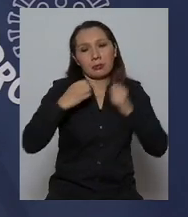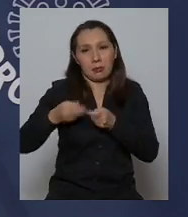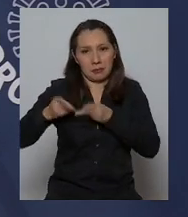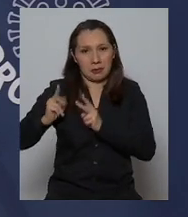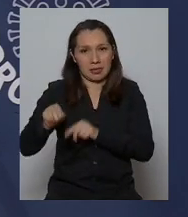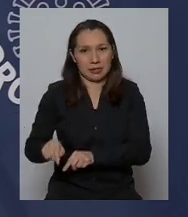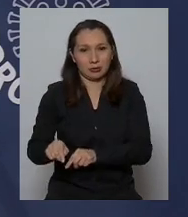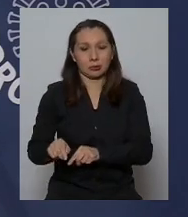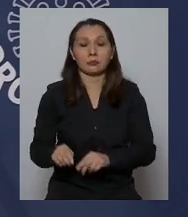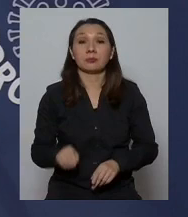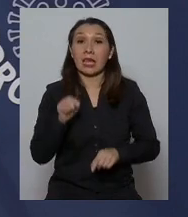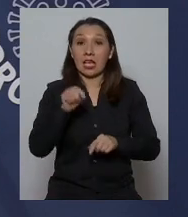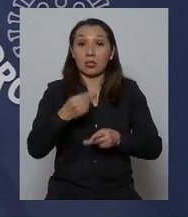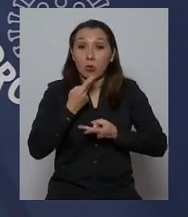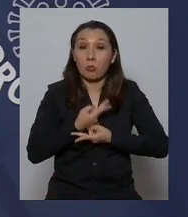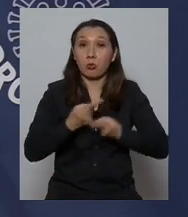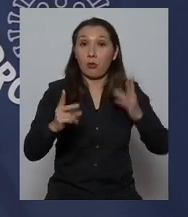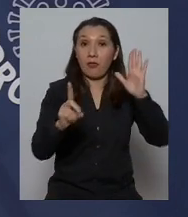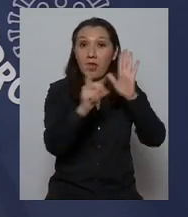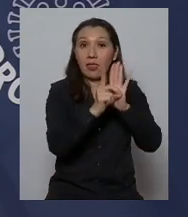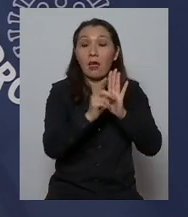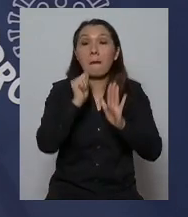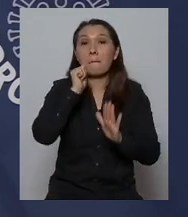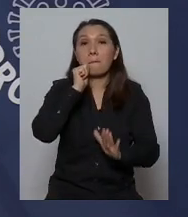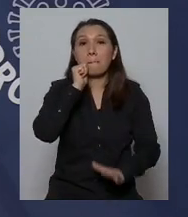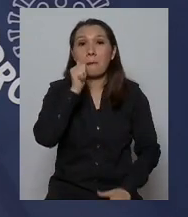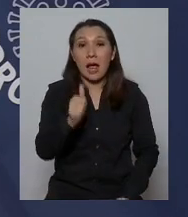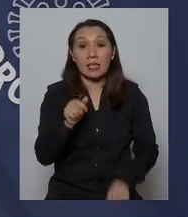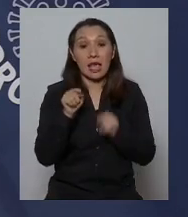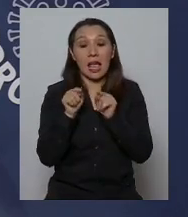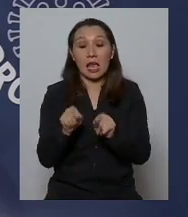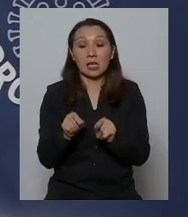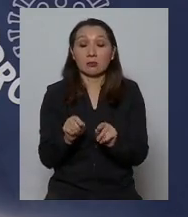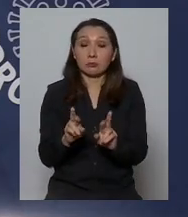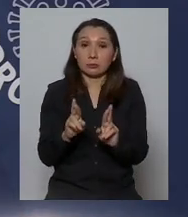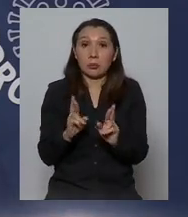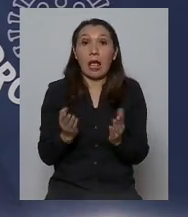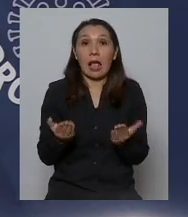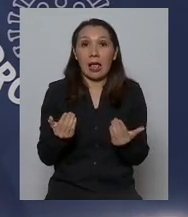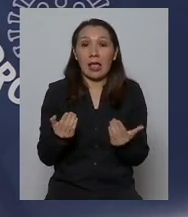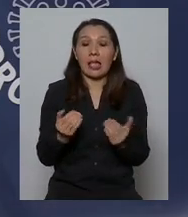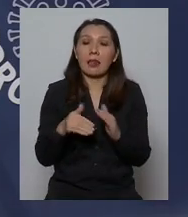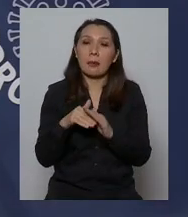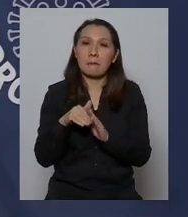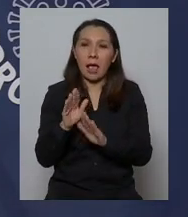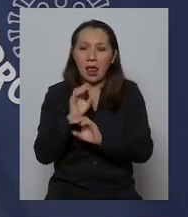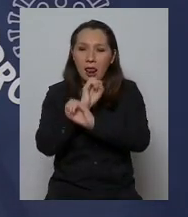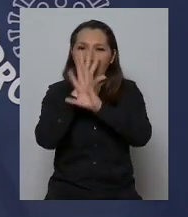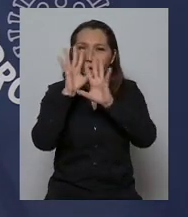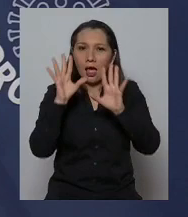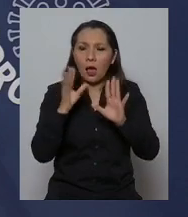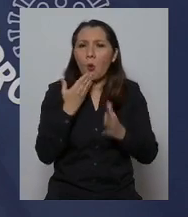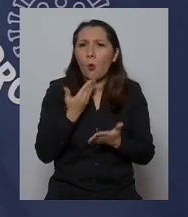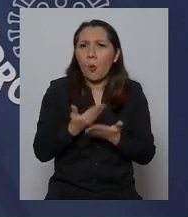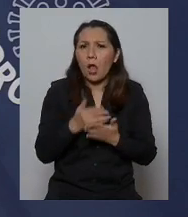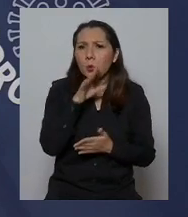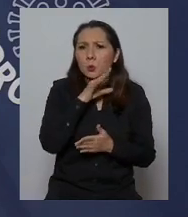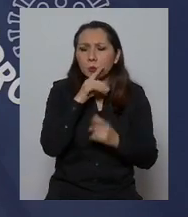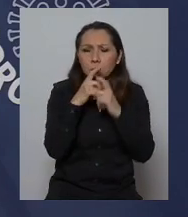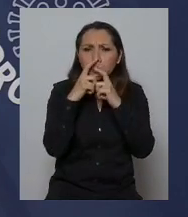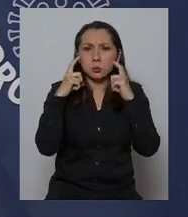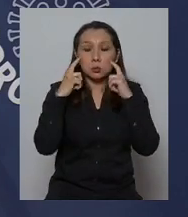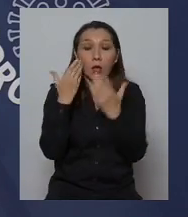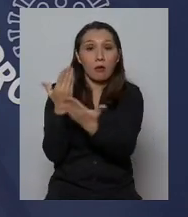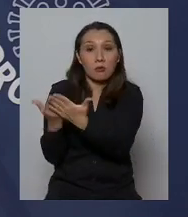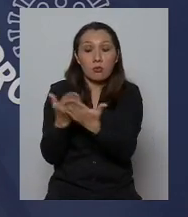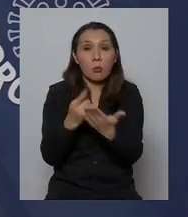a ser promulgado en el día de mañana y con eso esperamos tener una mayor claridad basada en